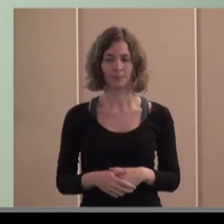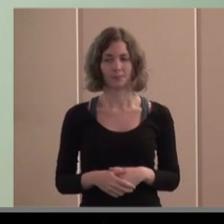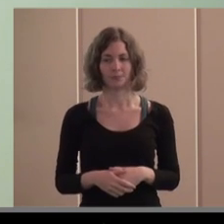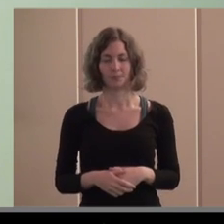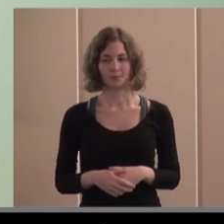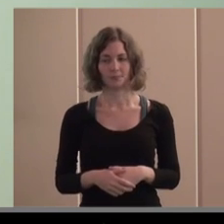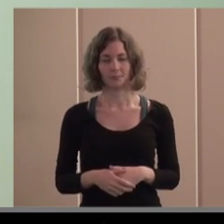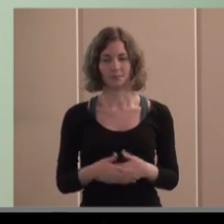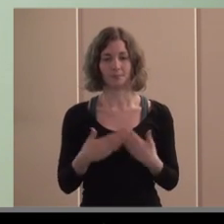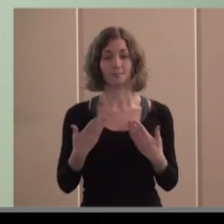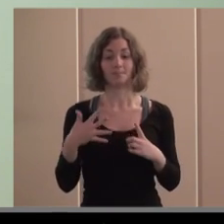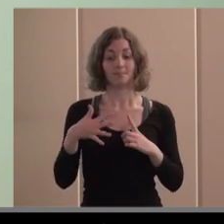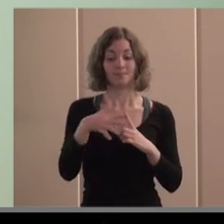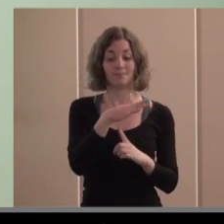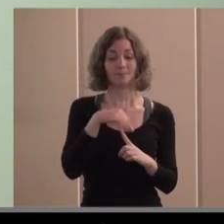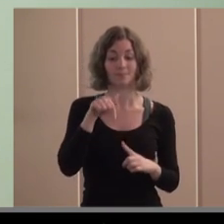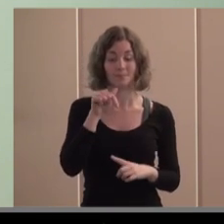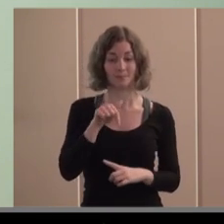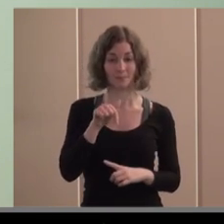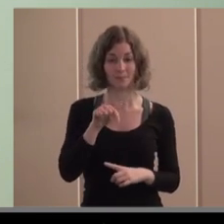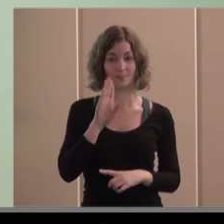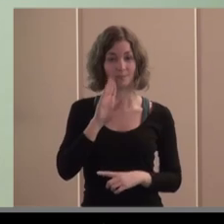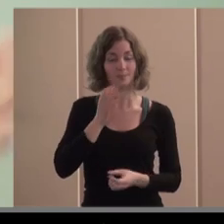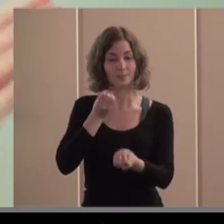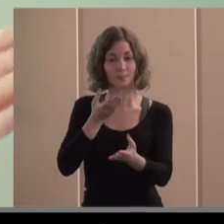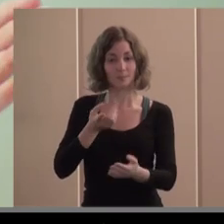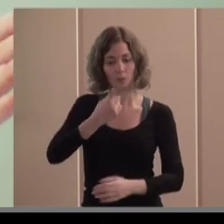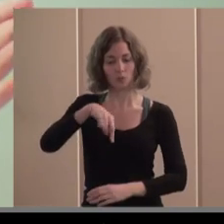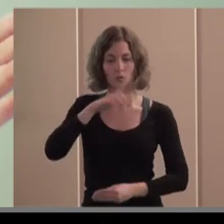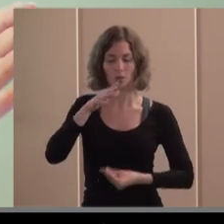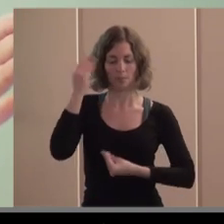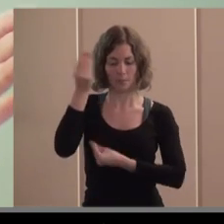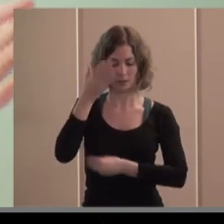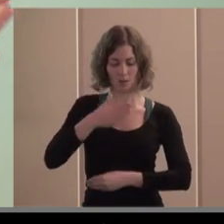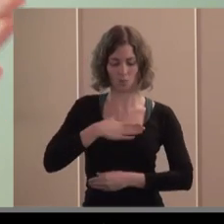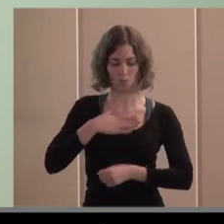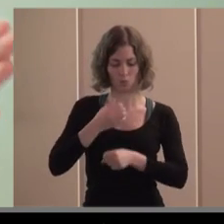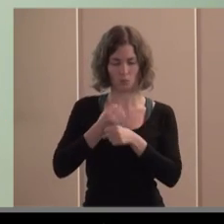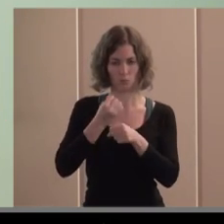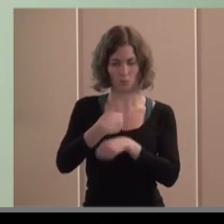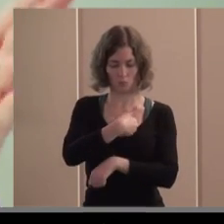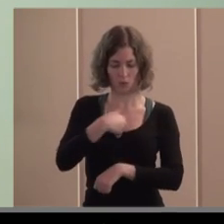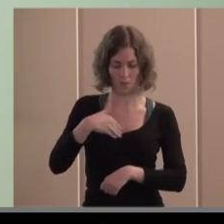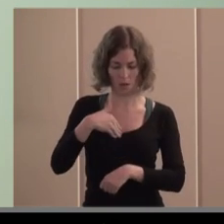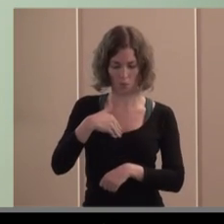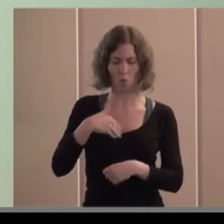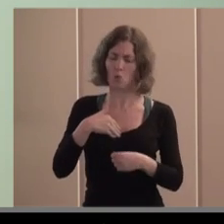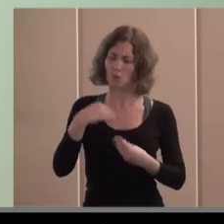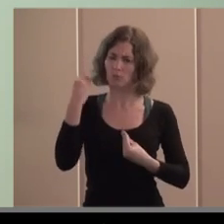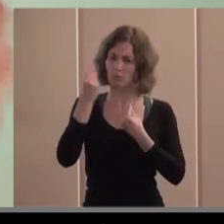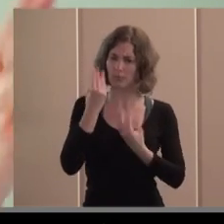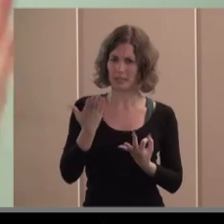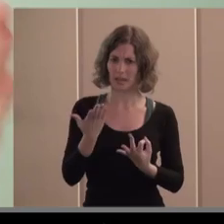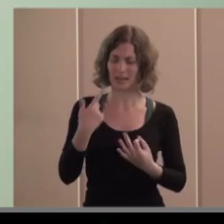es en este contexto por tanto donde tenemos que revisar estratégicamente nuestra labor recordar por qué hacemos lo que hacemos